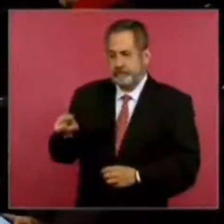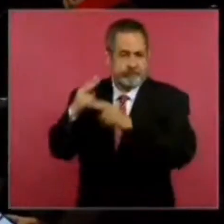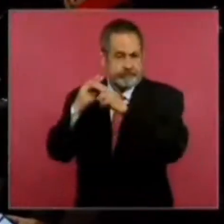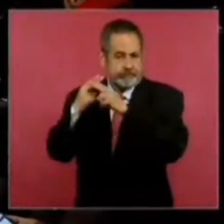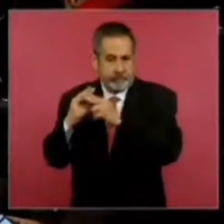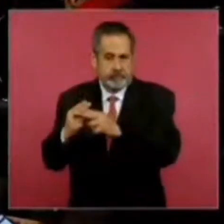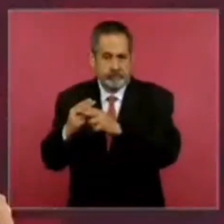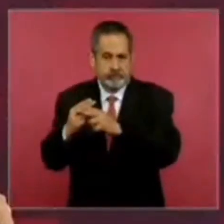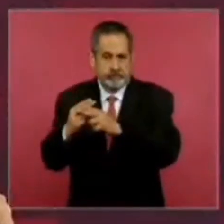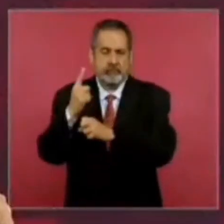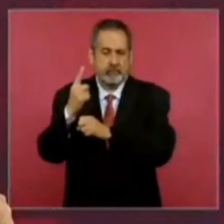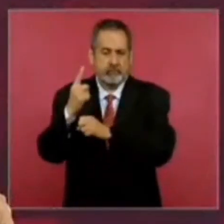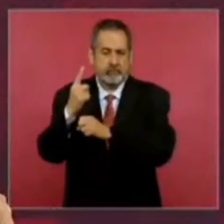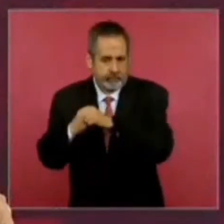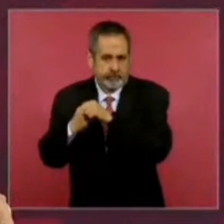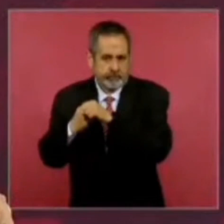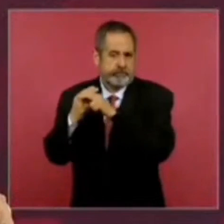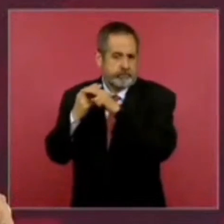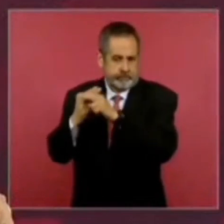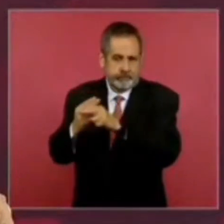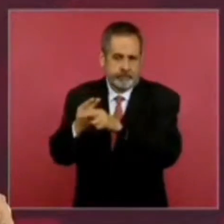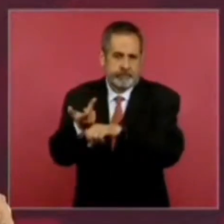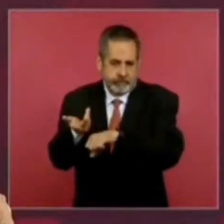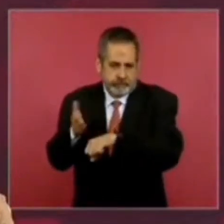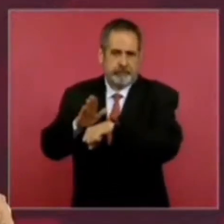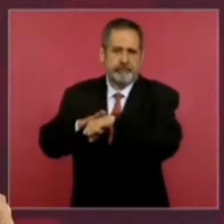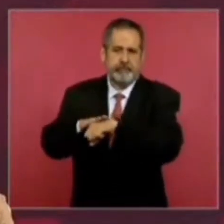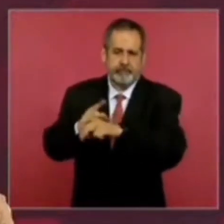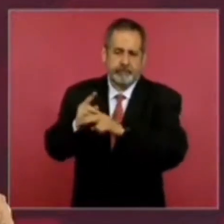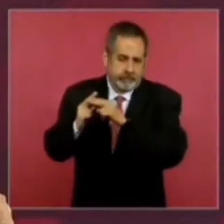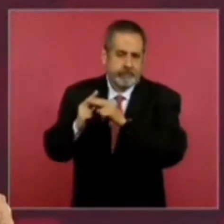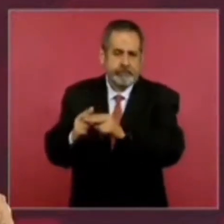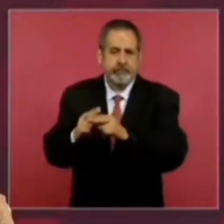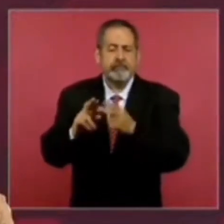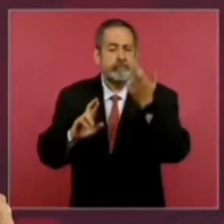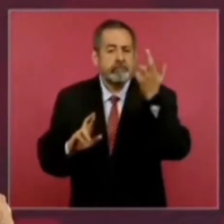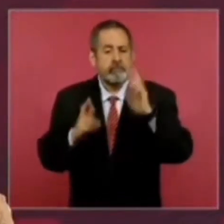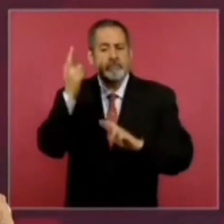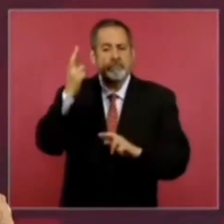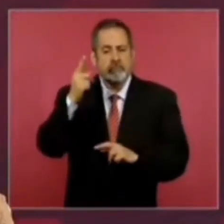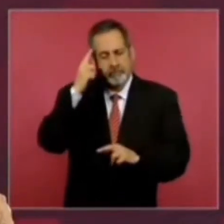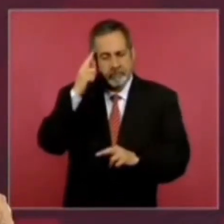de nuestra revolución,